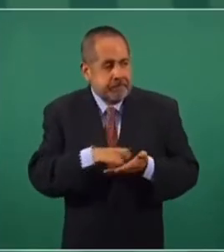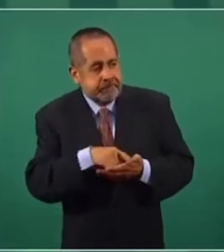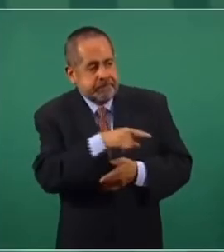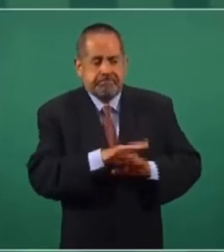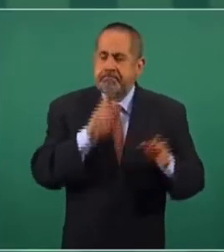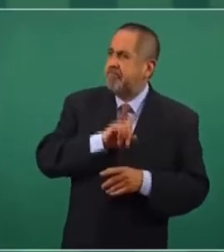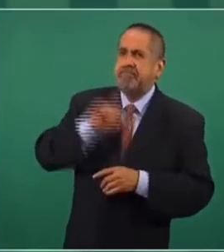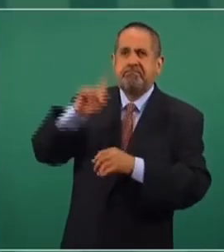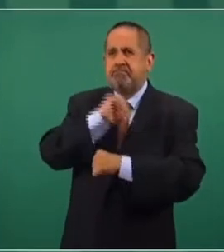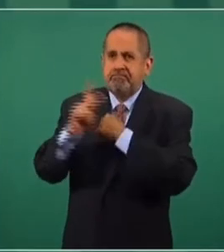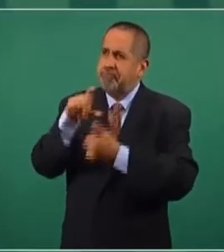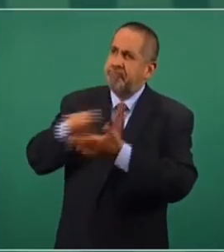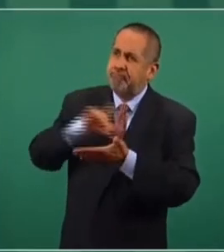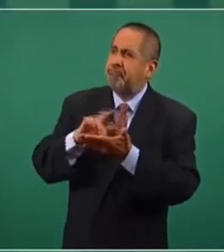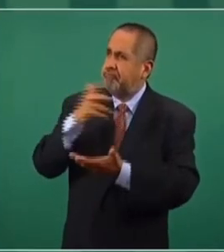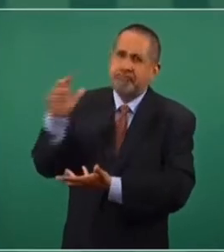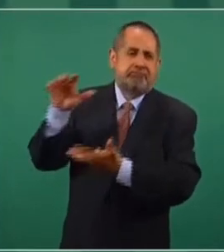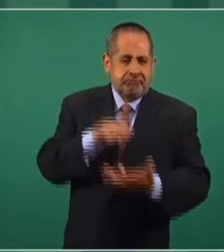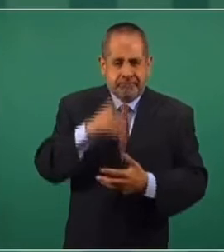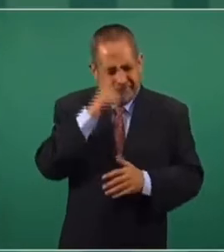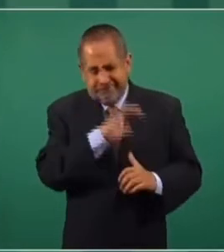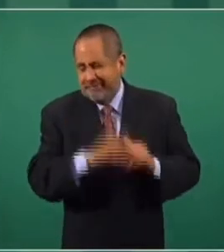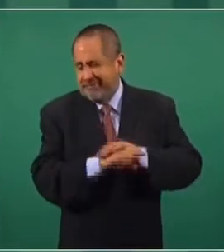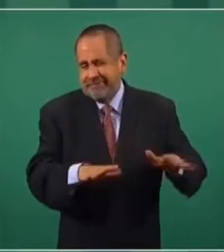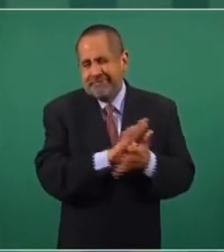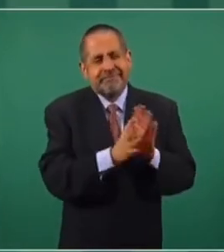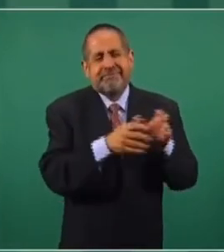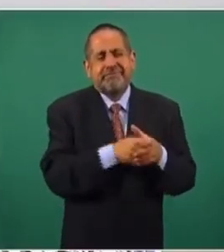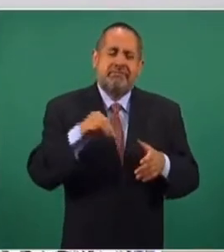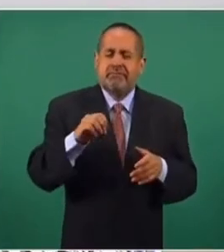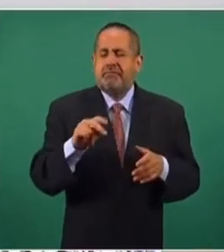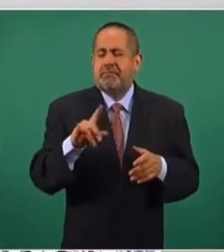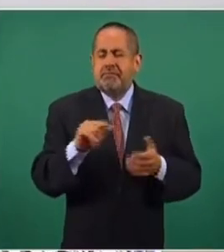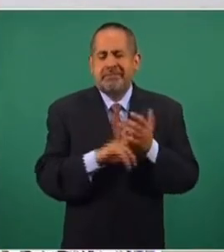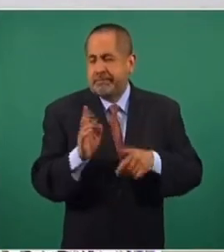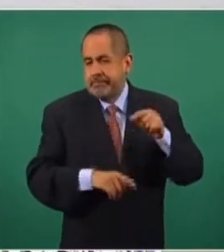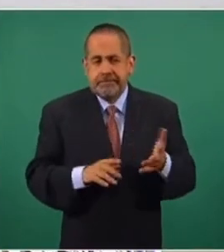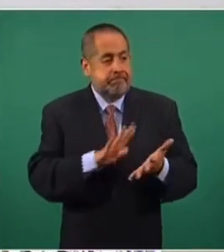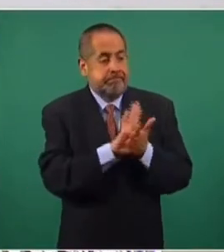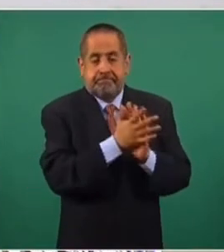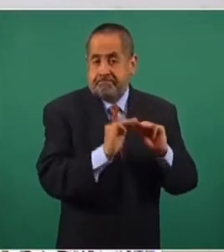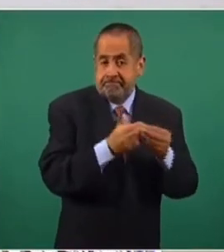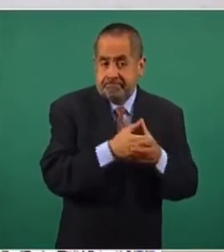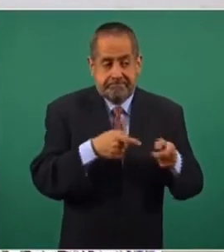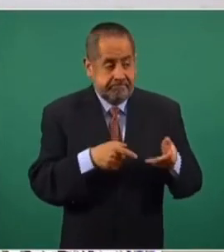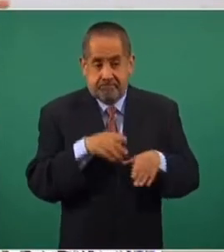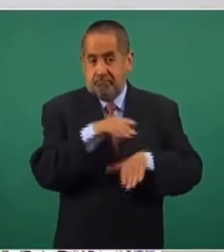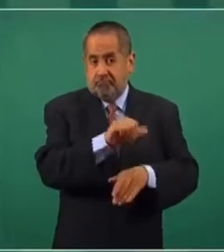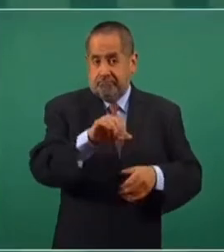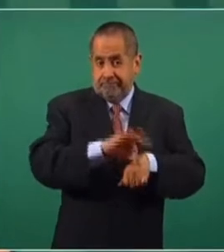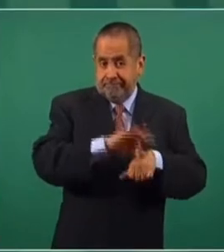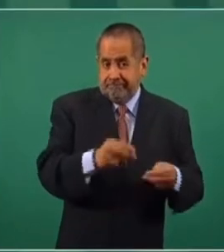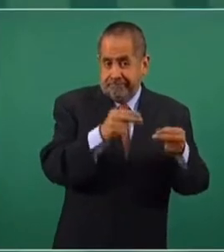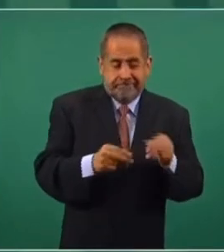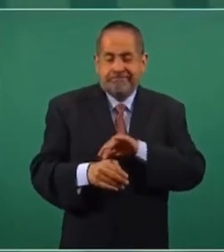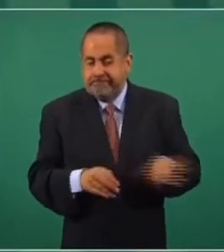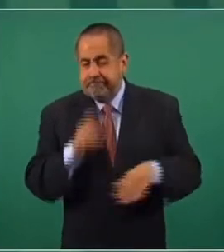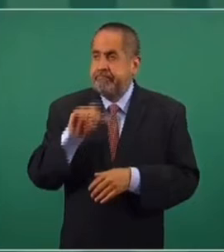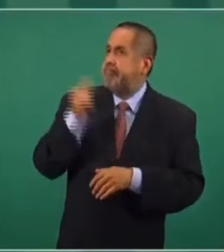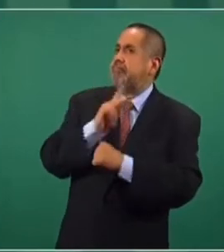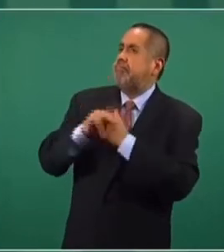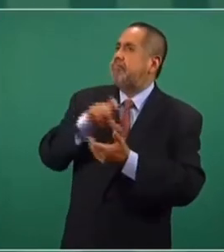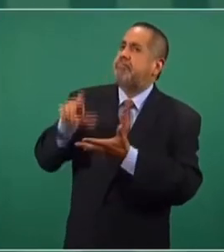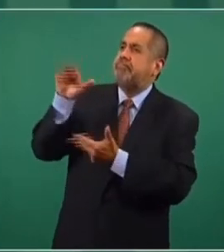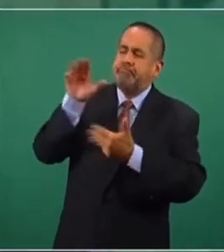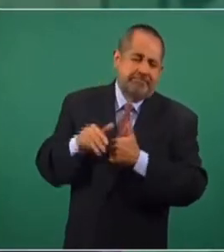medicamentos en el extranjero para romper con el monopolio y las mafias que se dedicaban a la venta de los medicamentos al